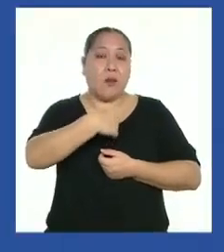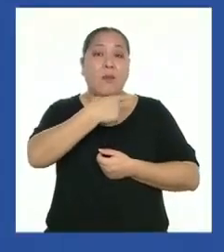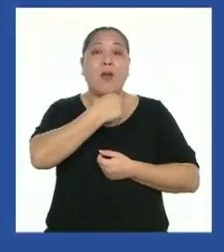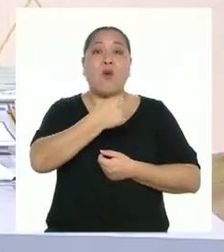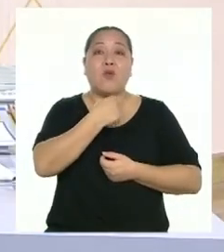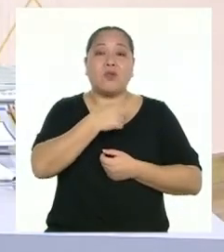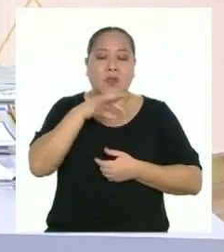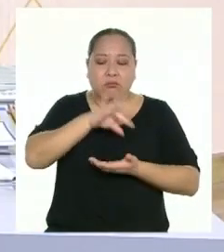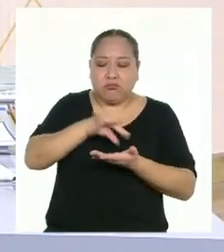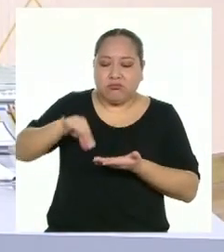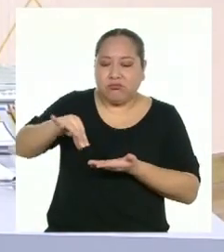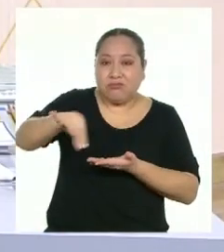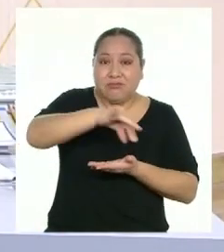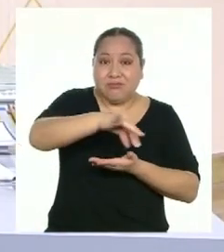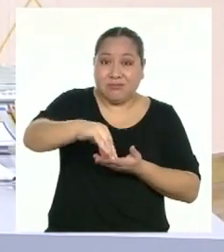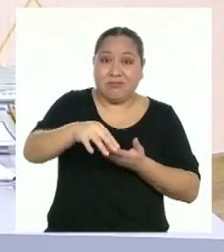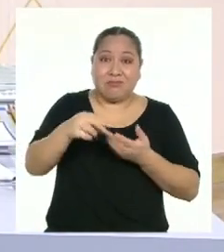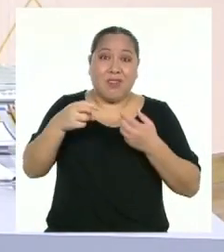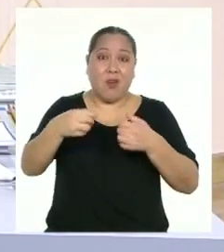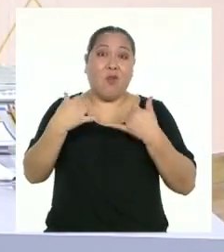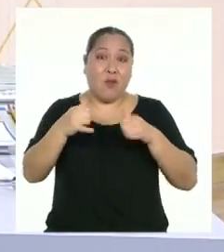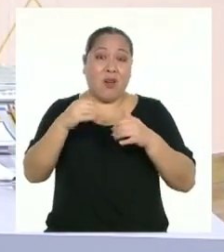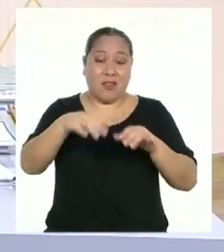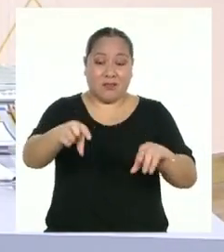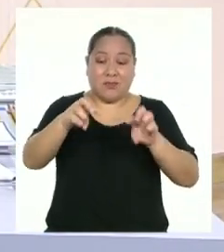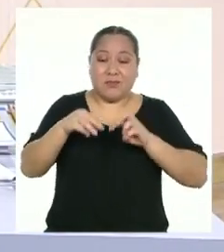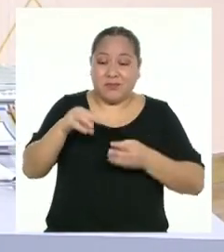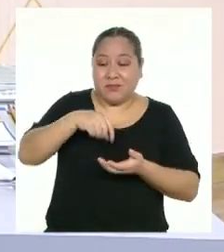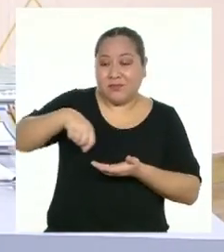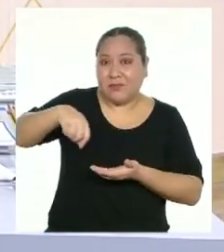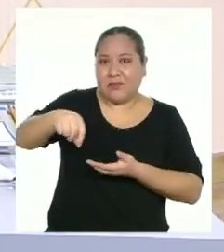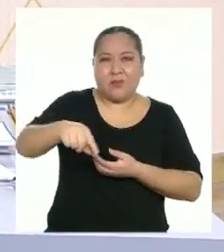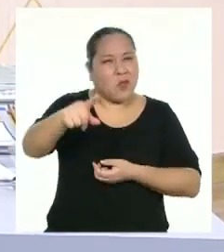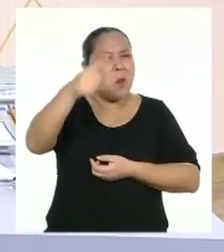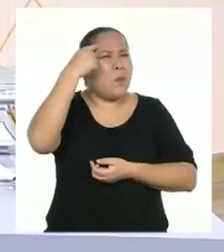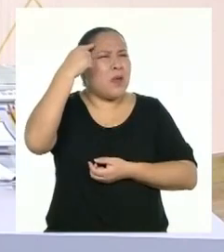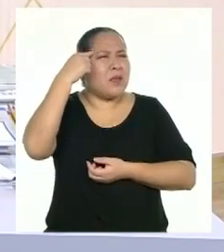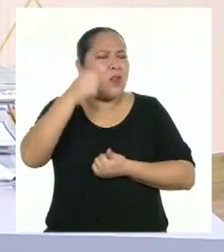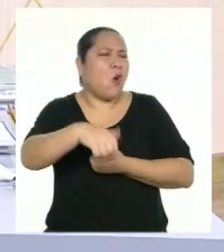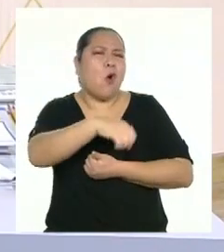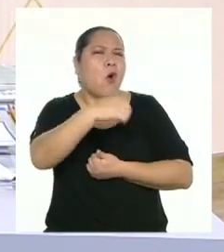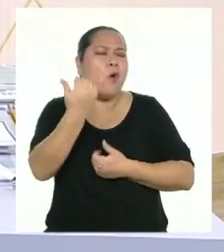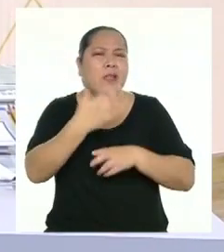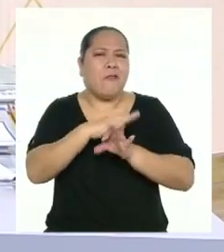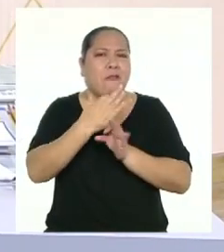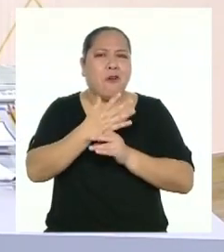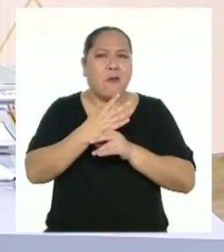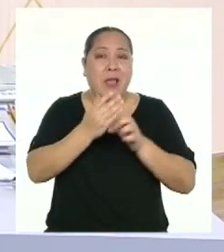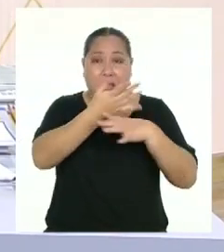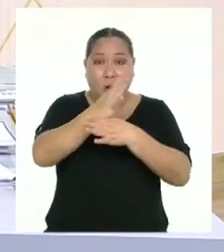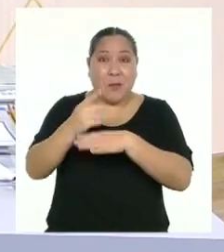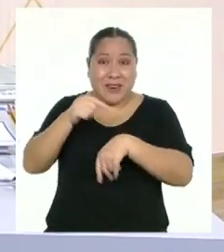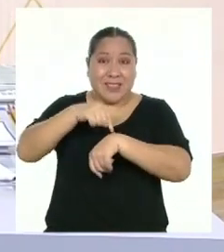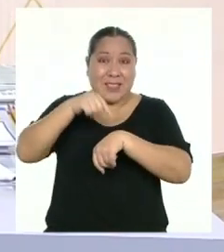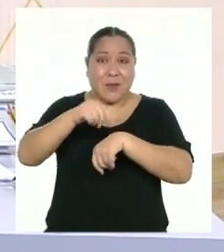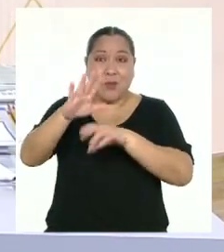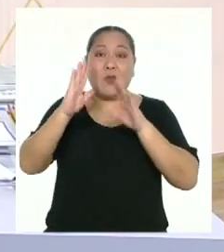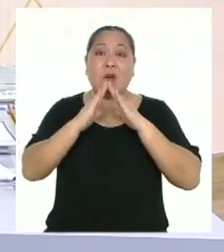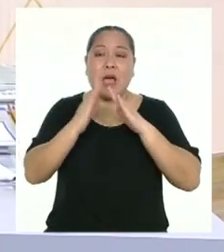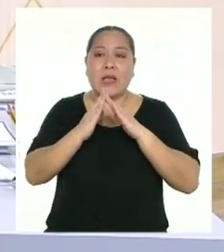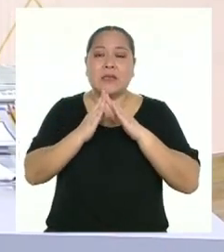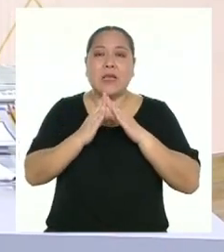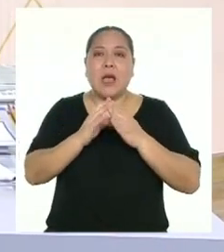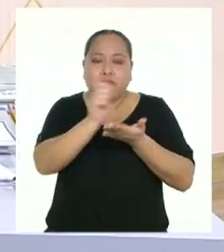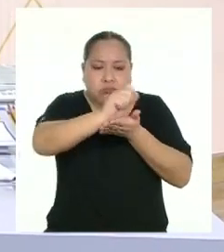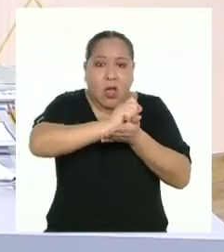juegos de mesa. ¿Qué otras formas conoces para compartir tiempo en casa? Anota tus respuestas en tu cuaderno o en el material